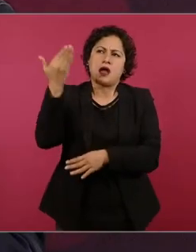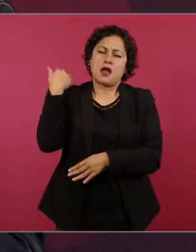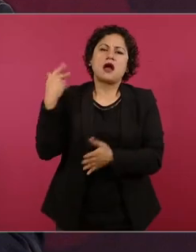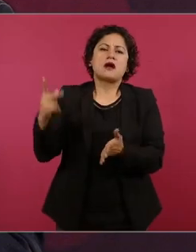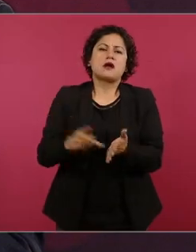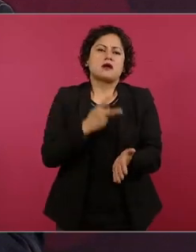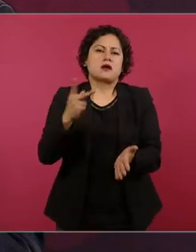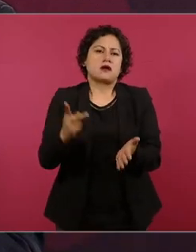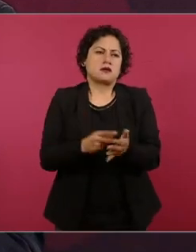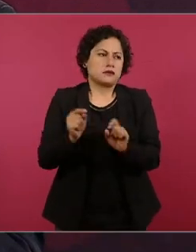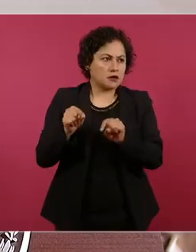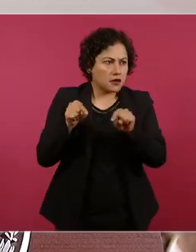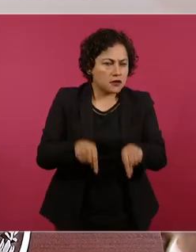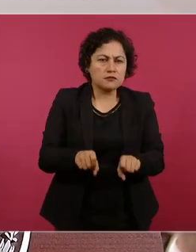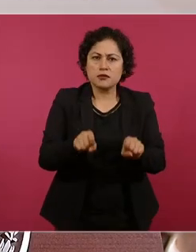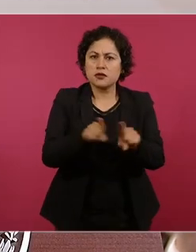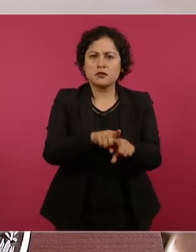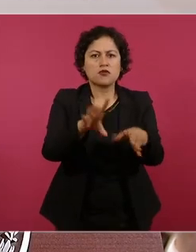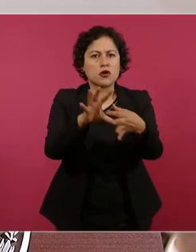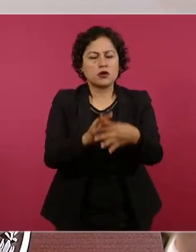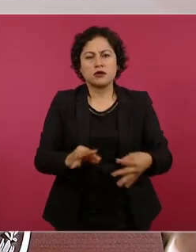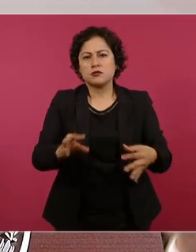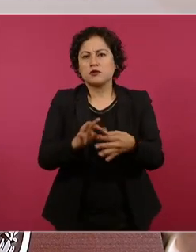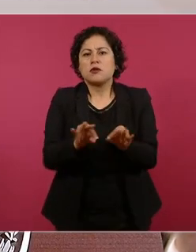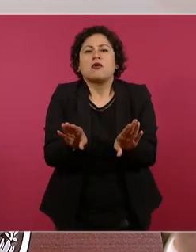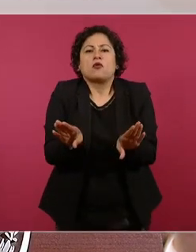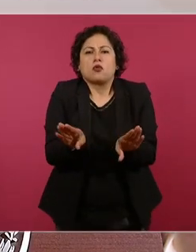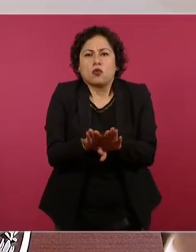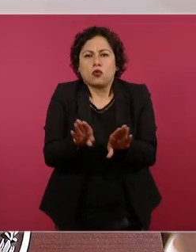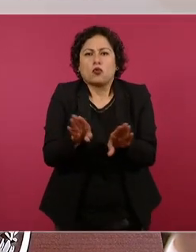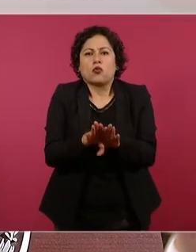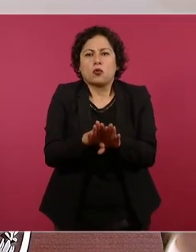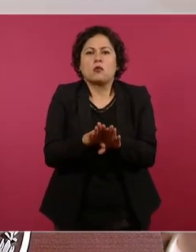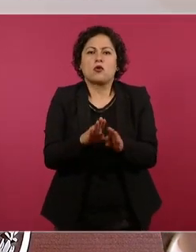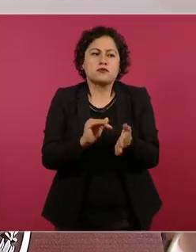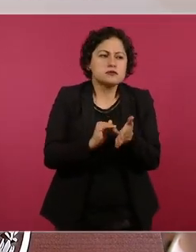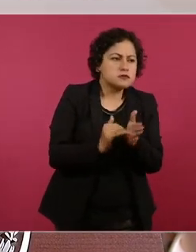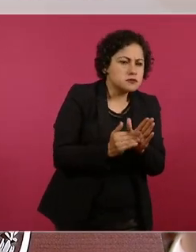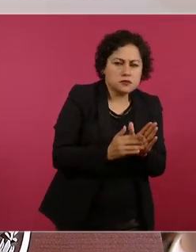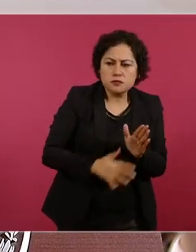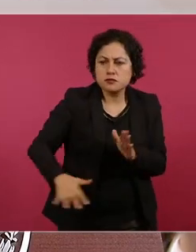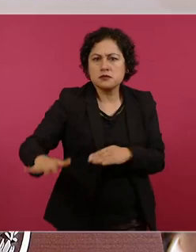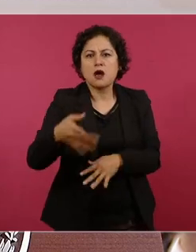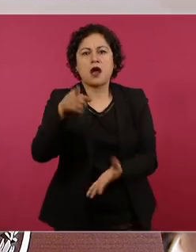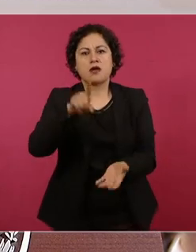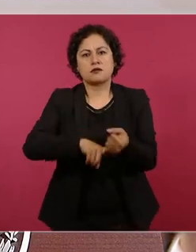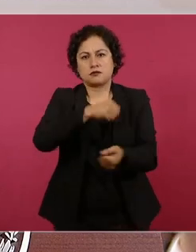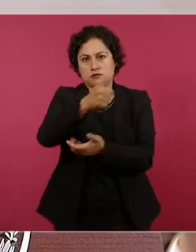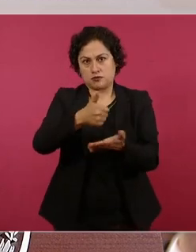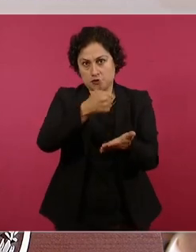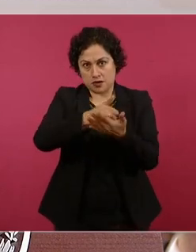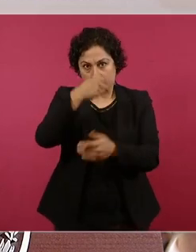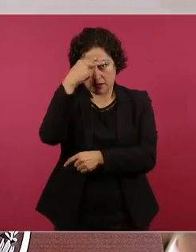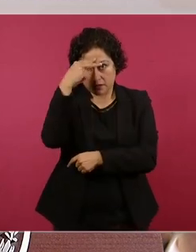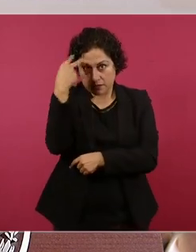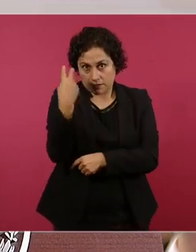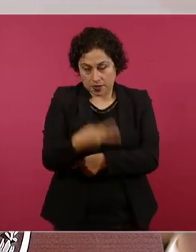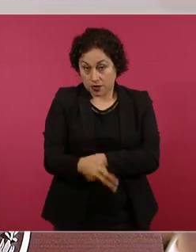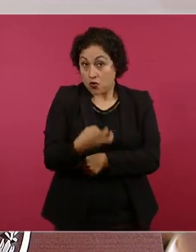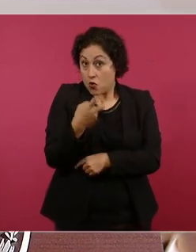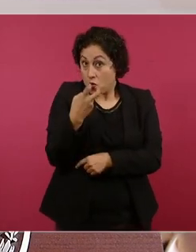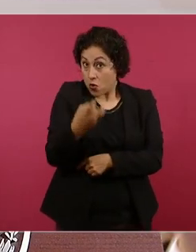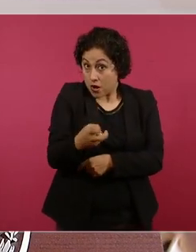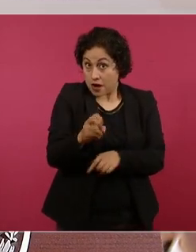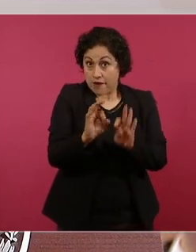la metodología de búsqueda generalizada de la ciudad de méxico y esta metodología que se lleva a cabo